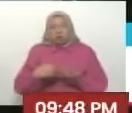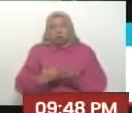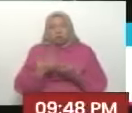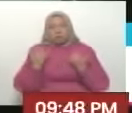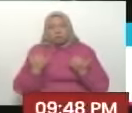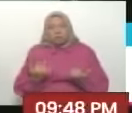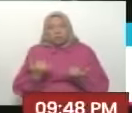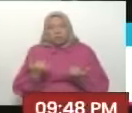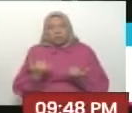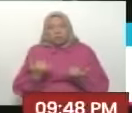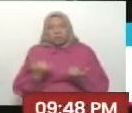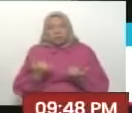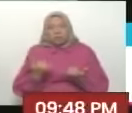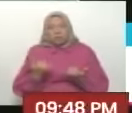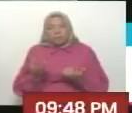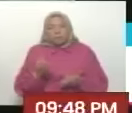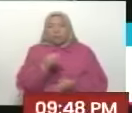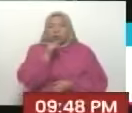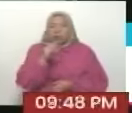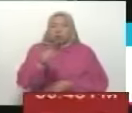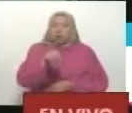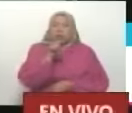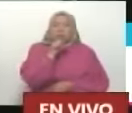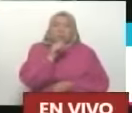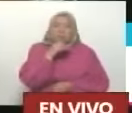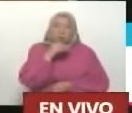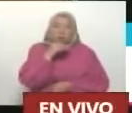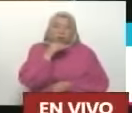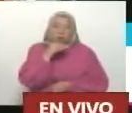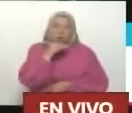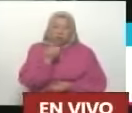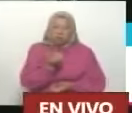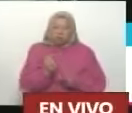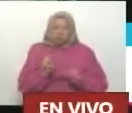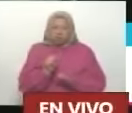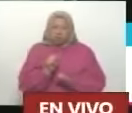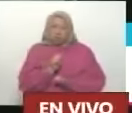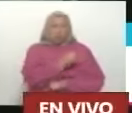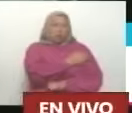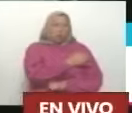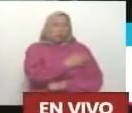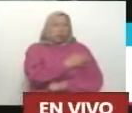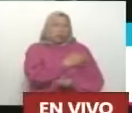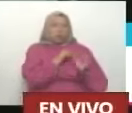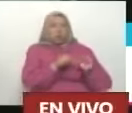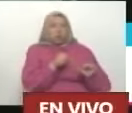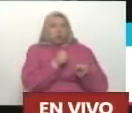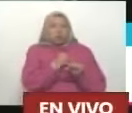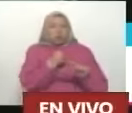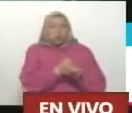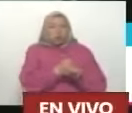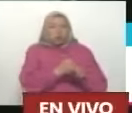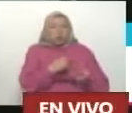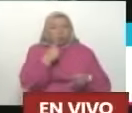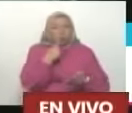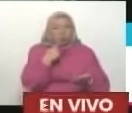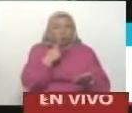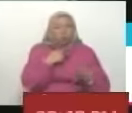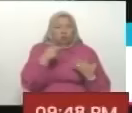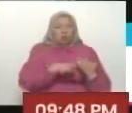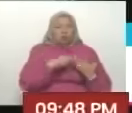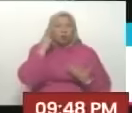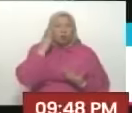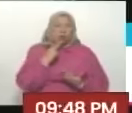sé que eso es lo que más a ellos les molesta y les indigna, pero nosotros seguimos restiados con este proyecto bolivariano,